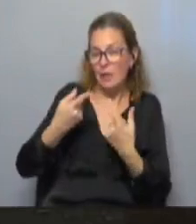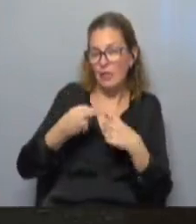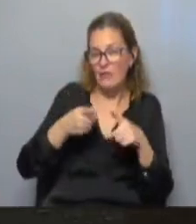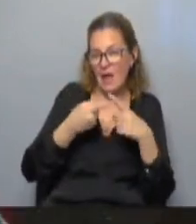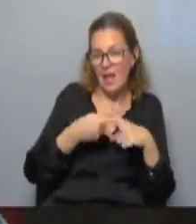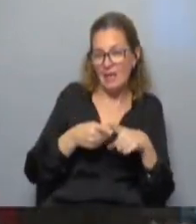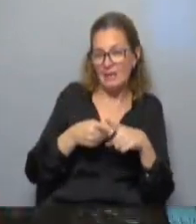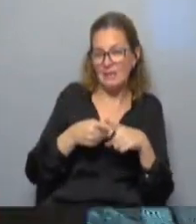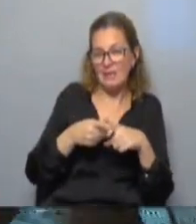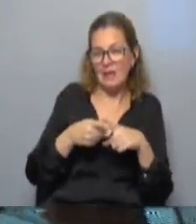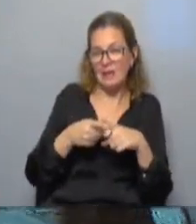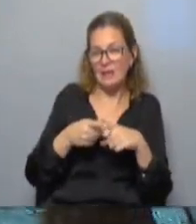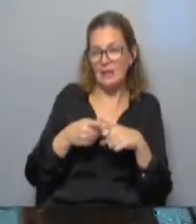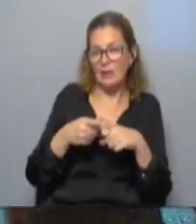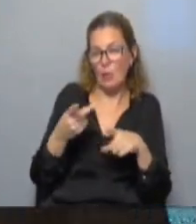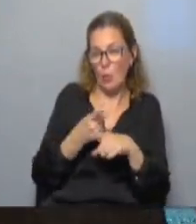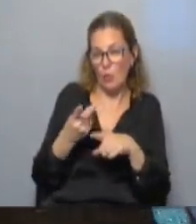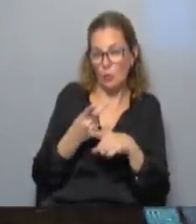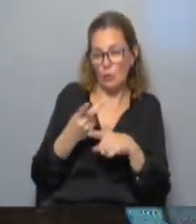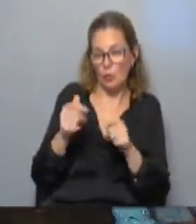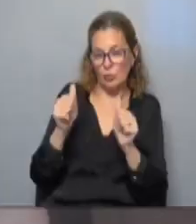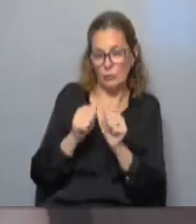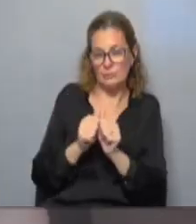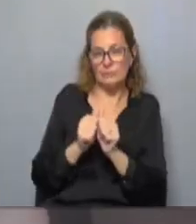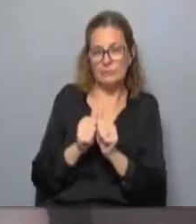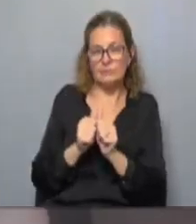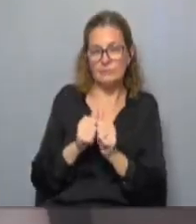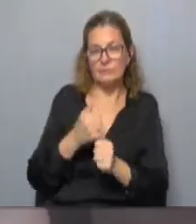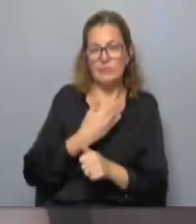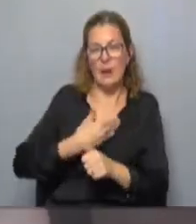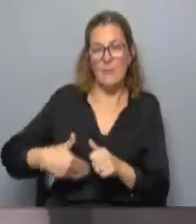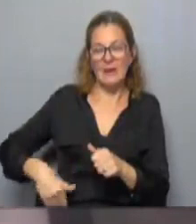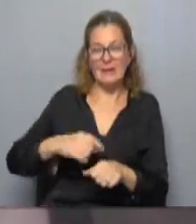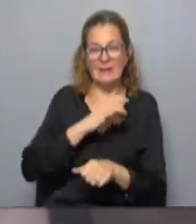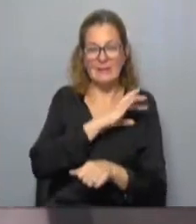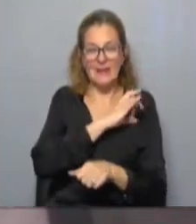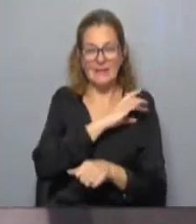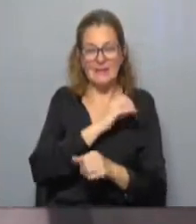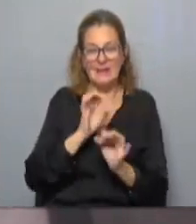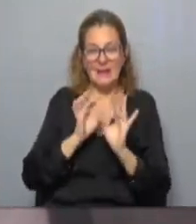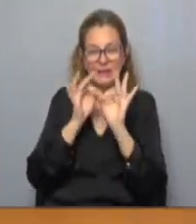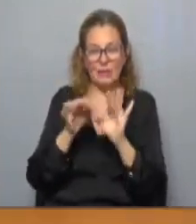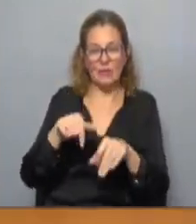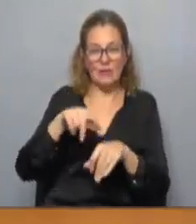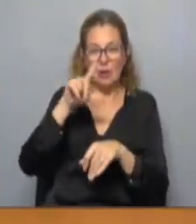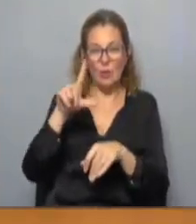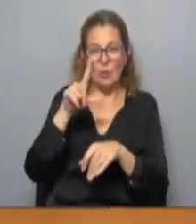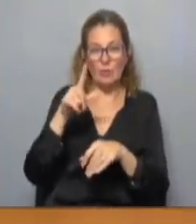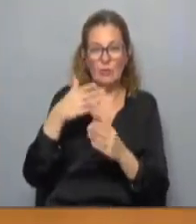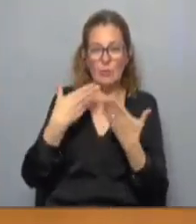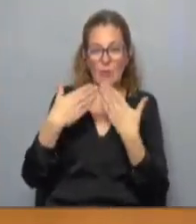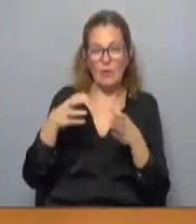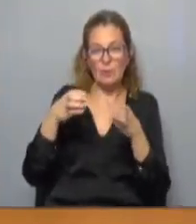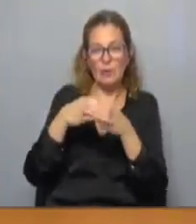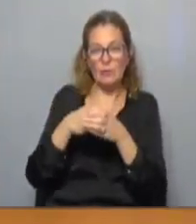aspectos de la relación bilateral El presidente de Chile Gabriel Boric llegó este lunes a Canadá donde mantuvo una